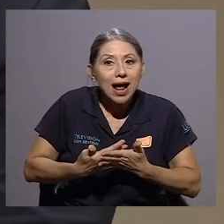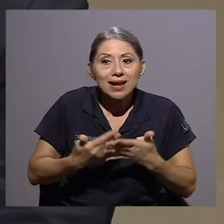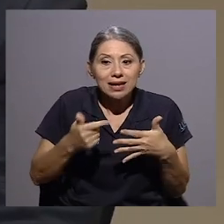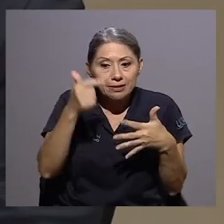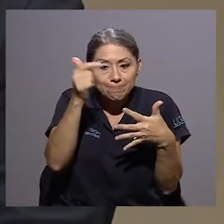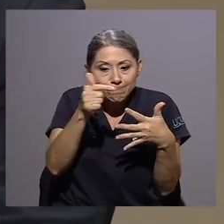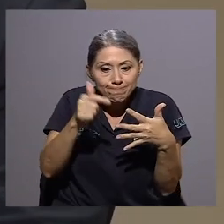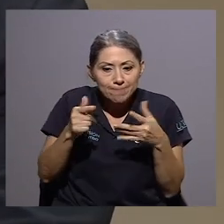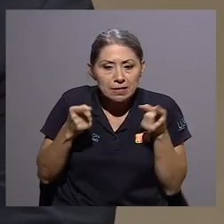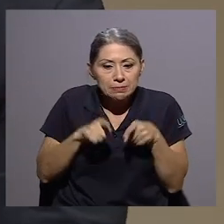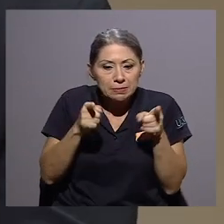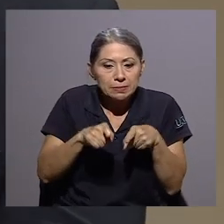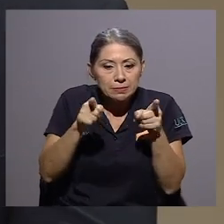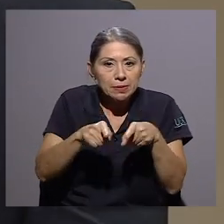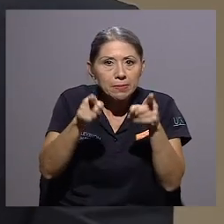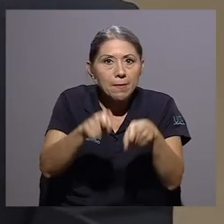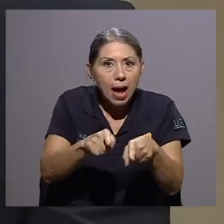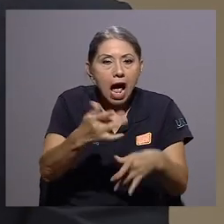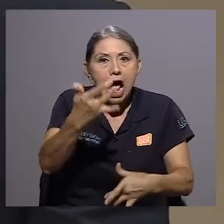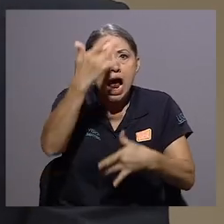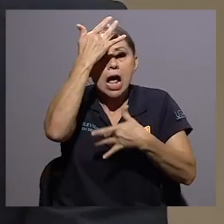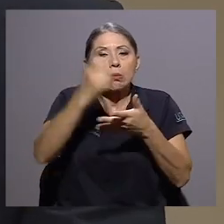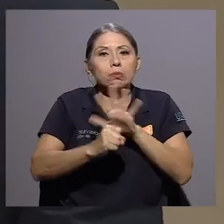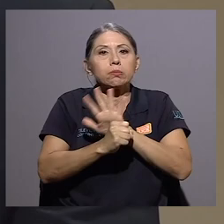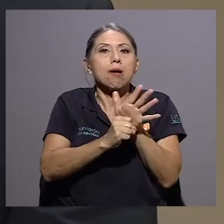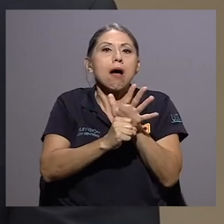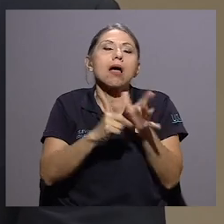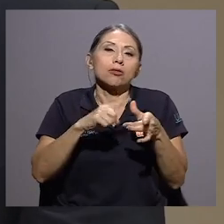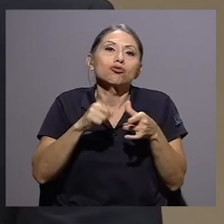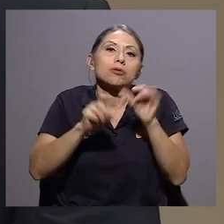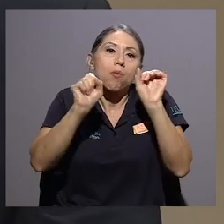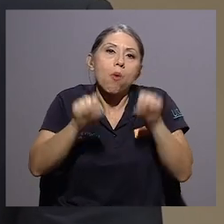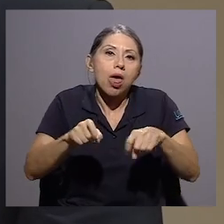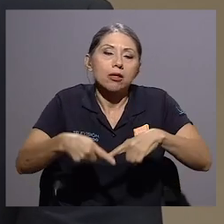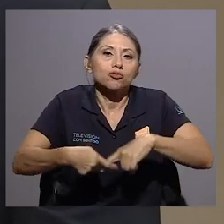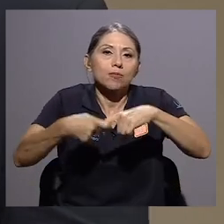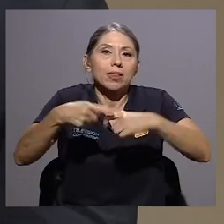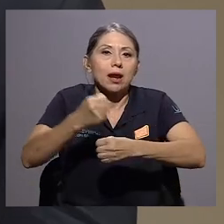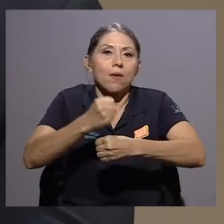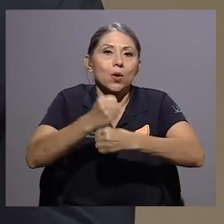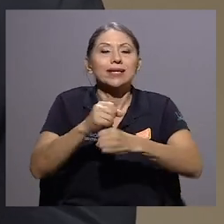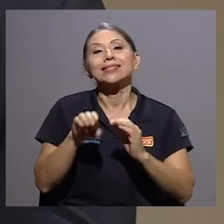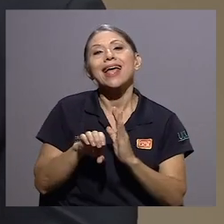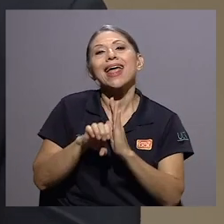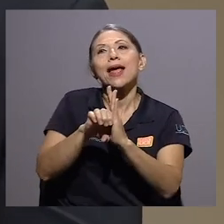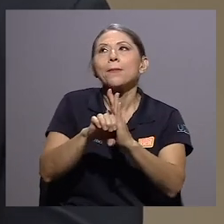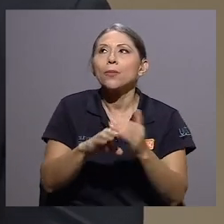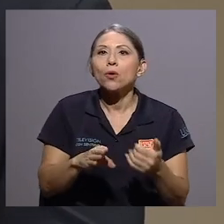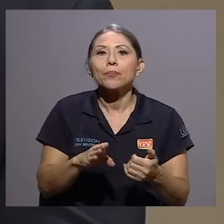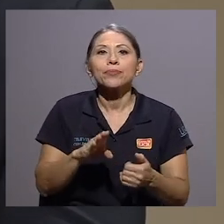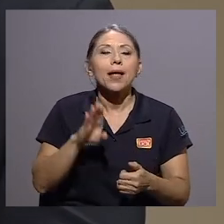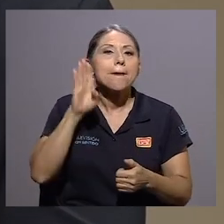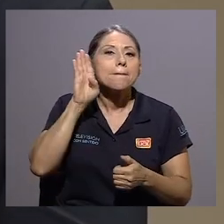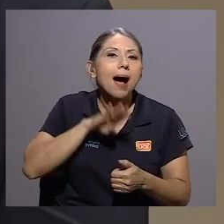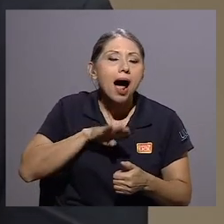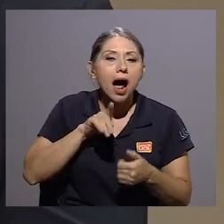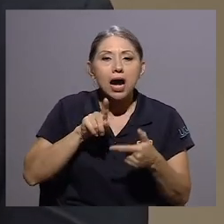suspender las labores producto de la pandemia. Los ejemplos más claros son aquellos bares,